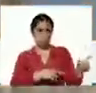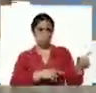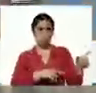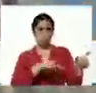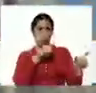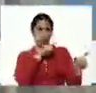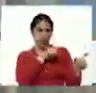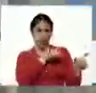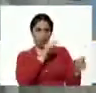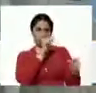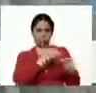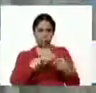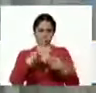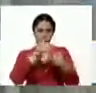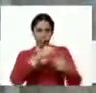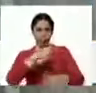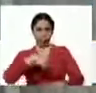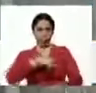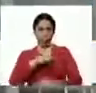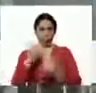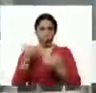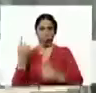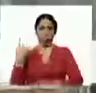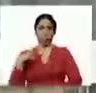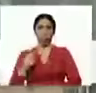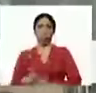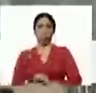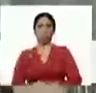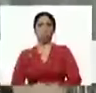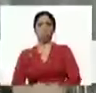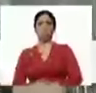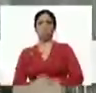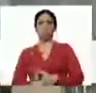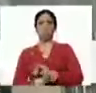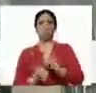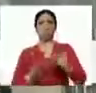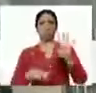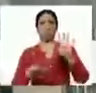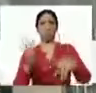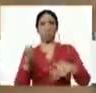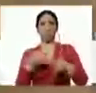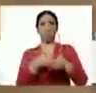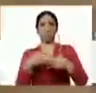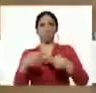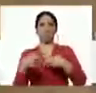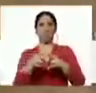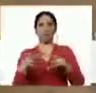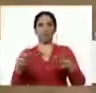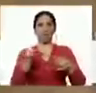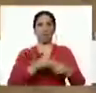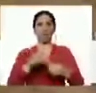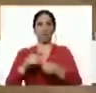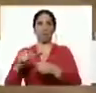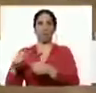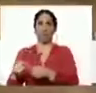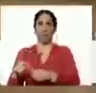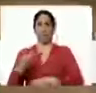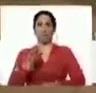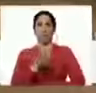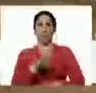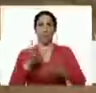cosechado nosotros en este momento tenemos ya 14.000 hectáreas cosechadas 47